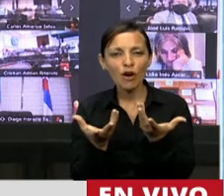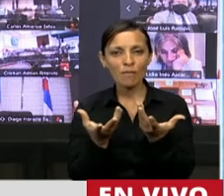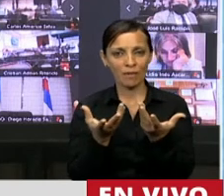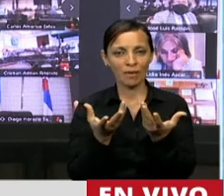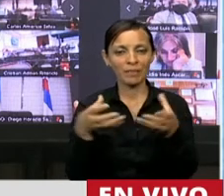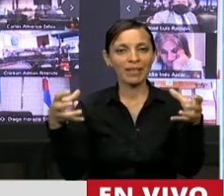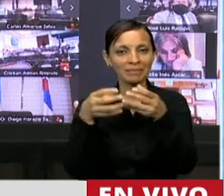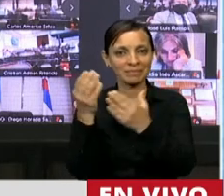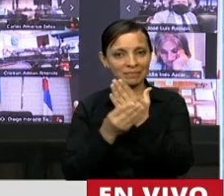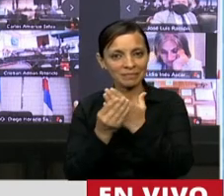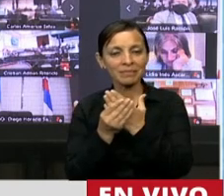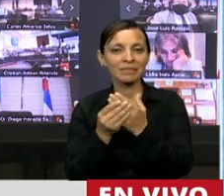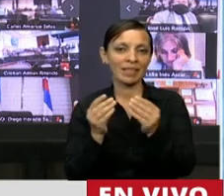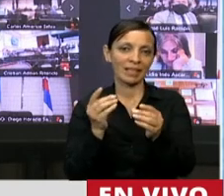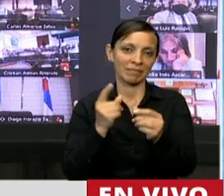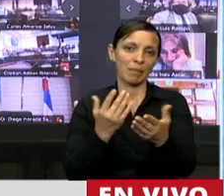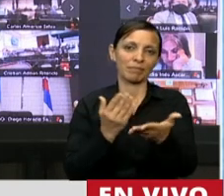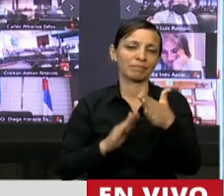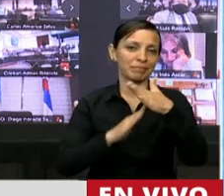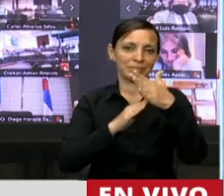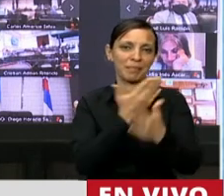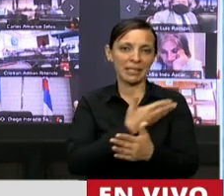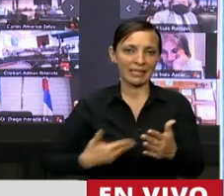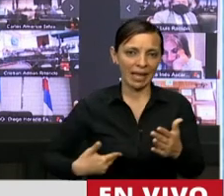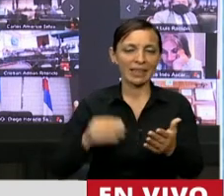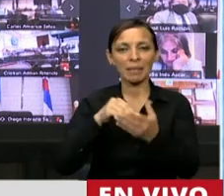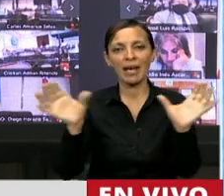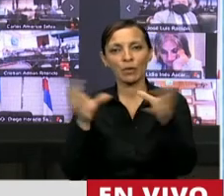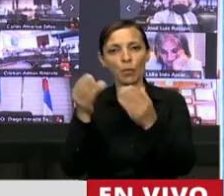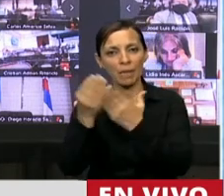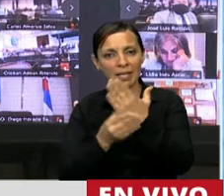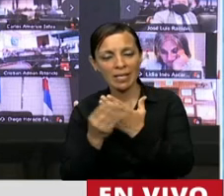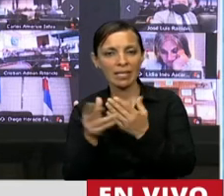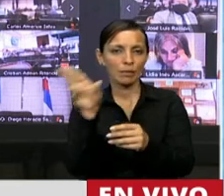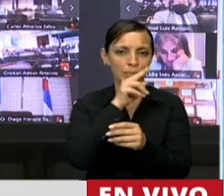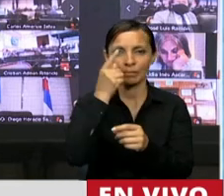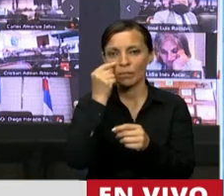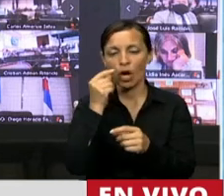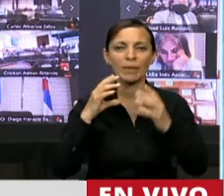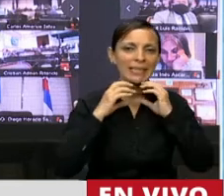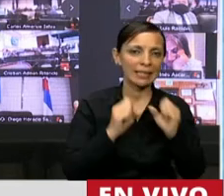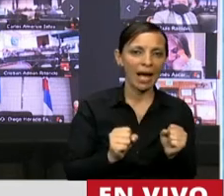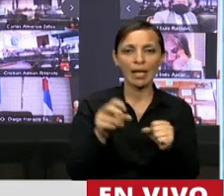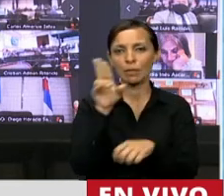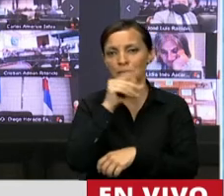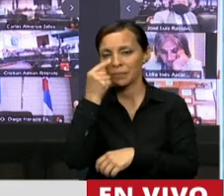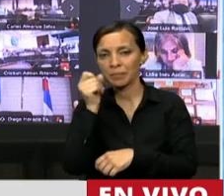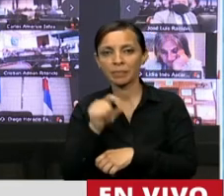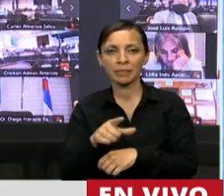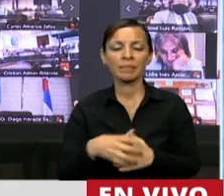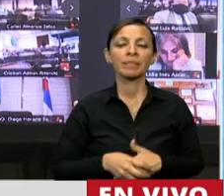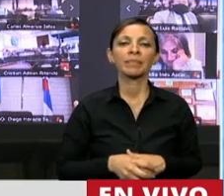jefatura del gabinete con el presidente y todos sus ministros y ministras todos los secretarios y secretarias de Estado